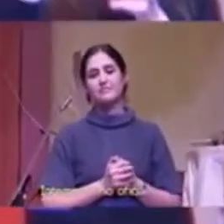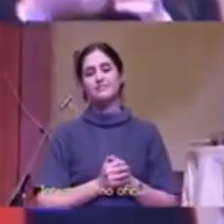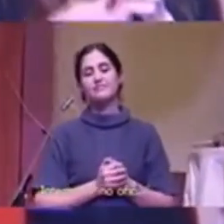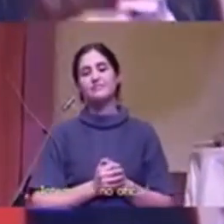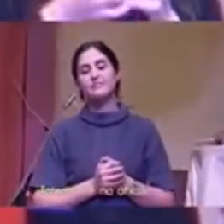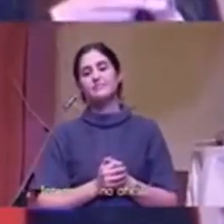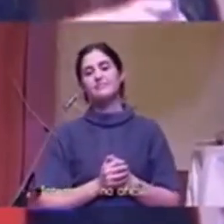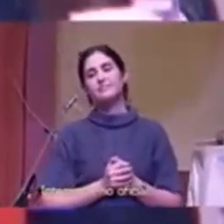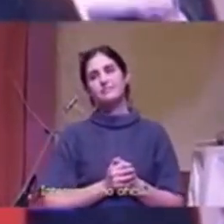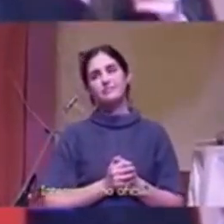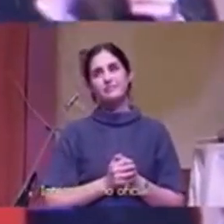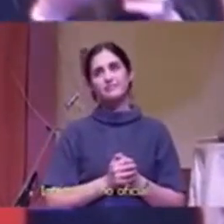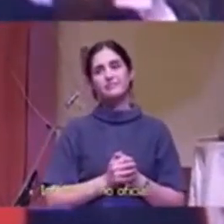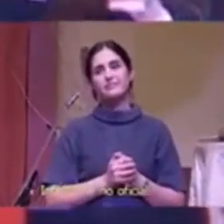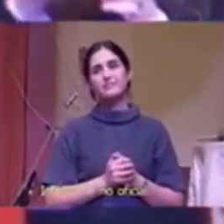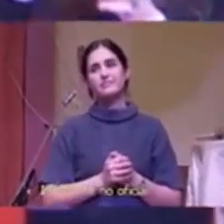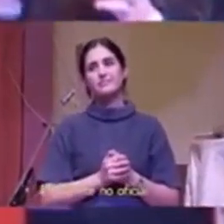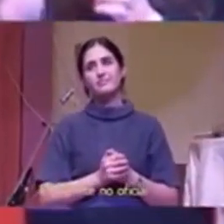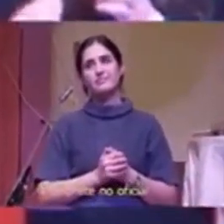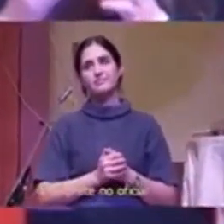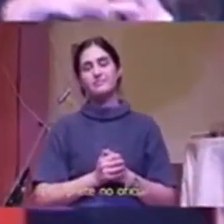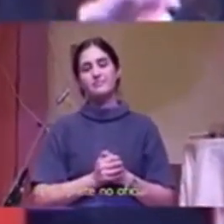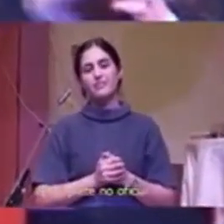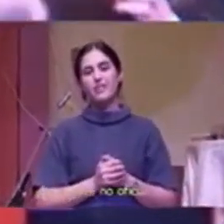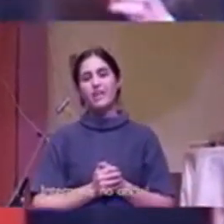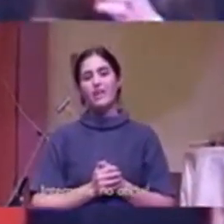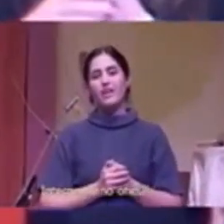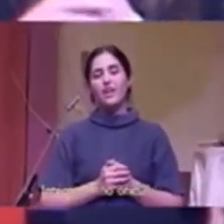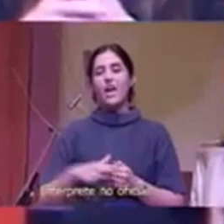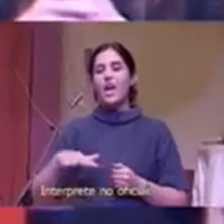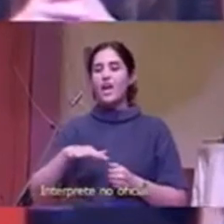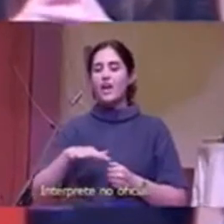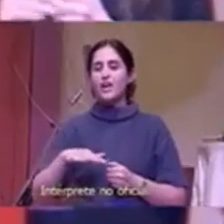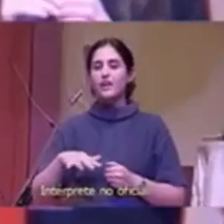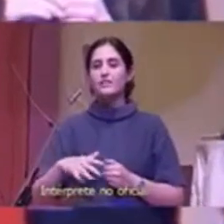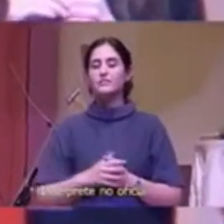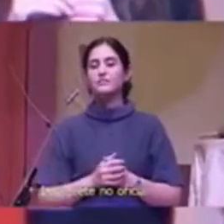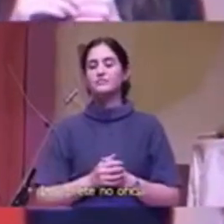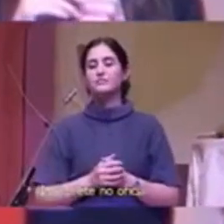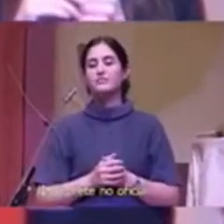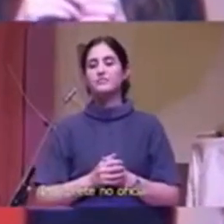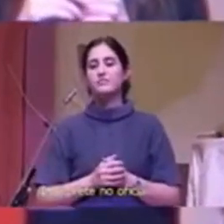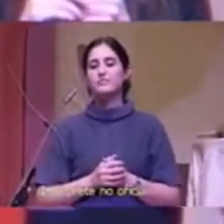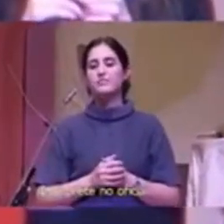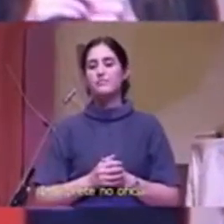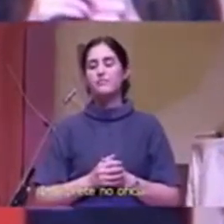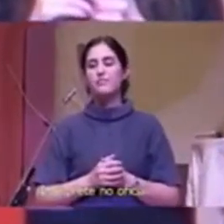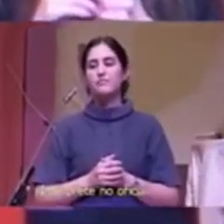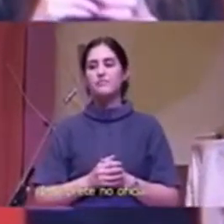el metro cuadrado con más influencia en este planeta es el metro